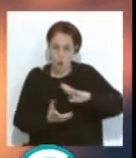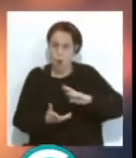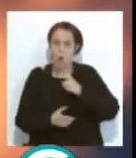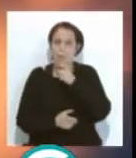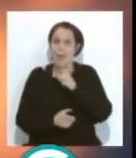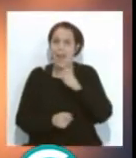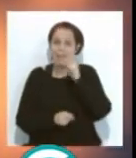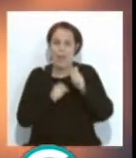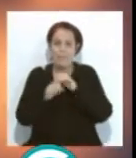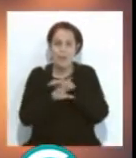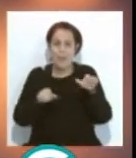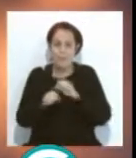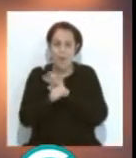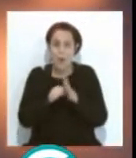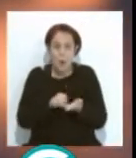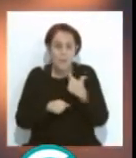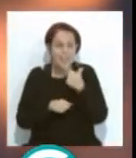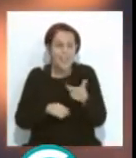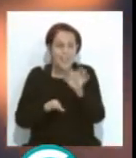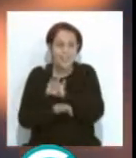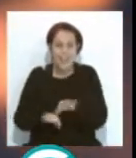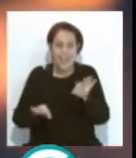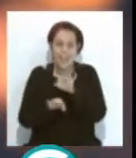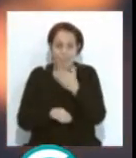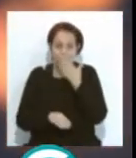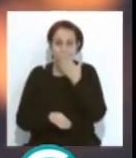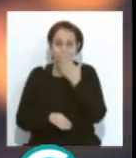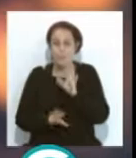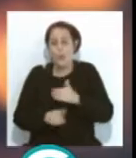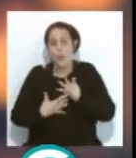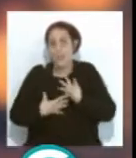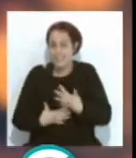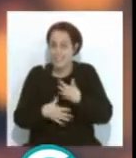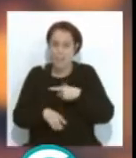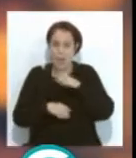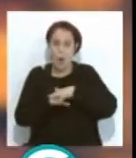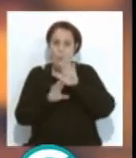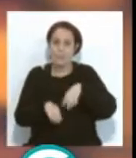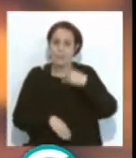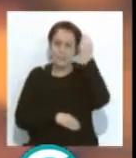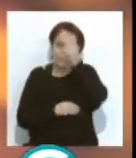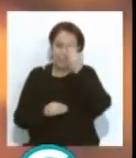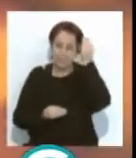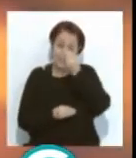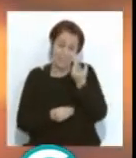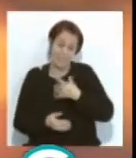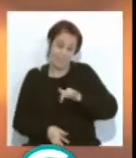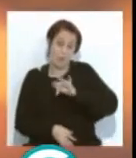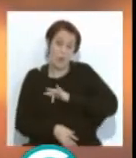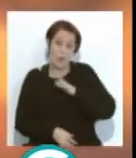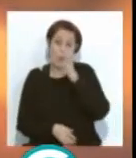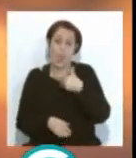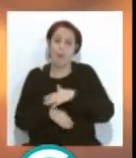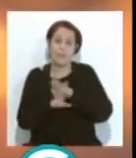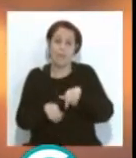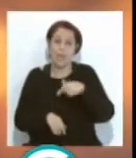palabra pandemia, ni COVID, ni coronavirus. lo siento, pero en esta última reflexión sí nos va a tocar porque al final es lo